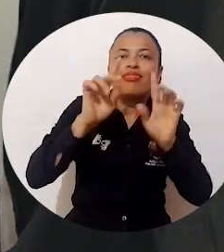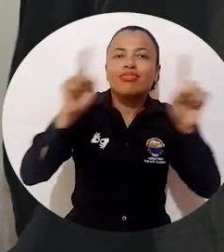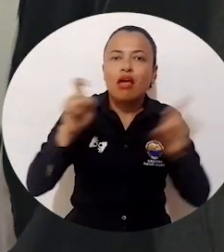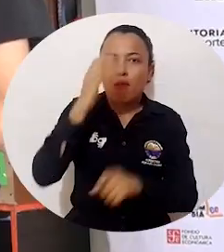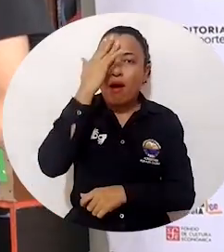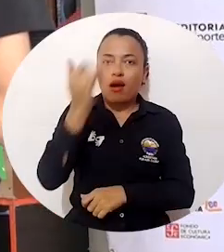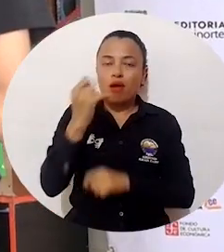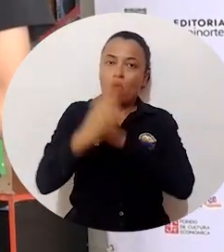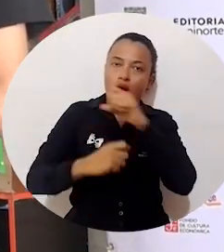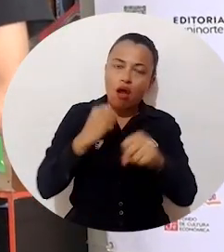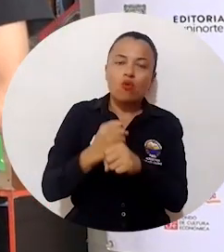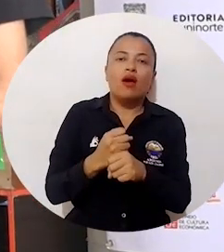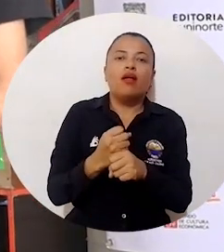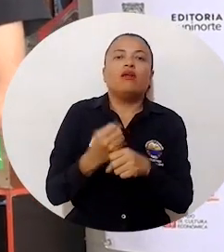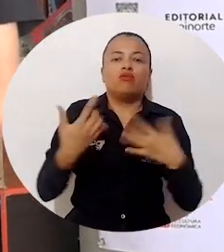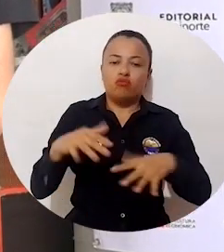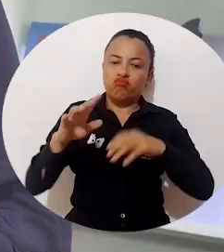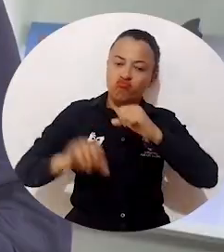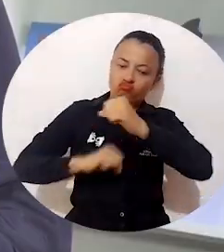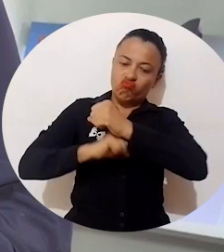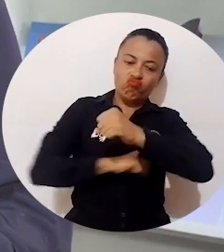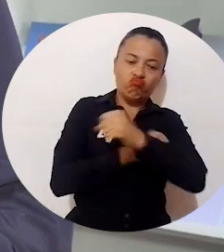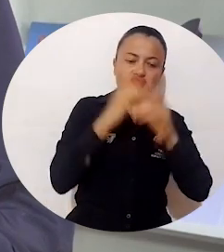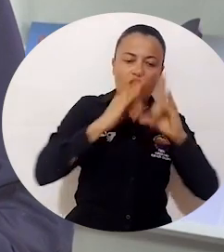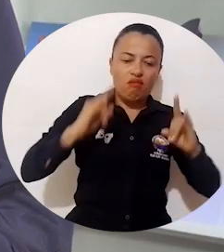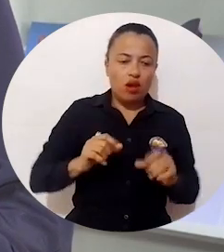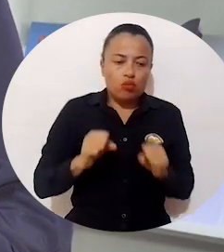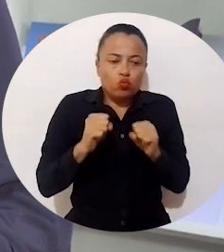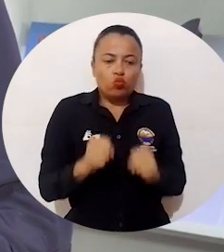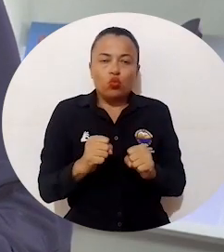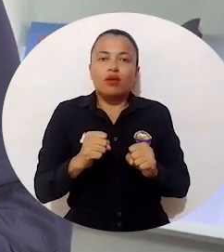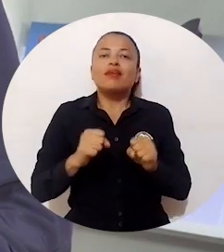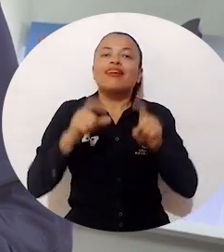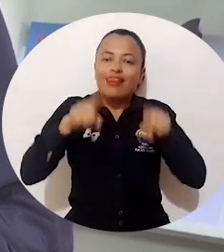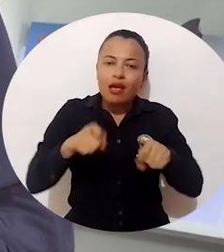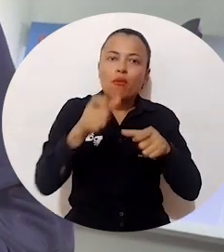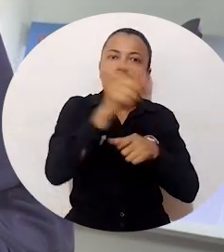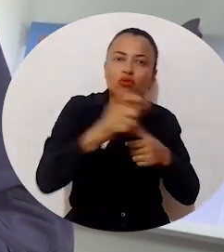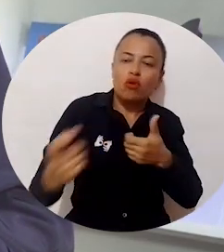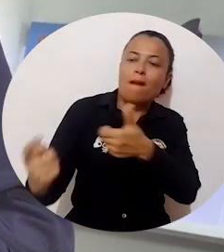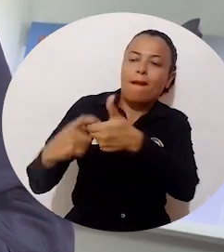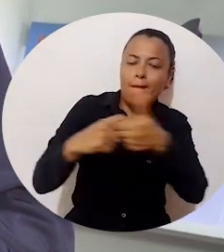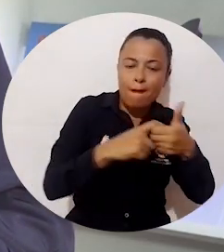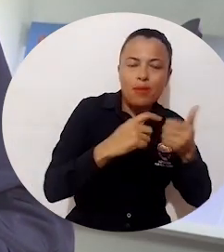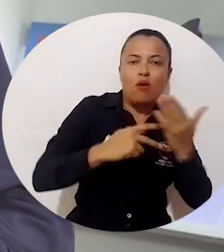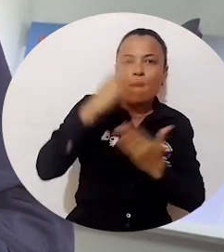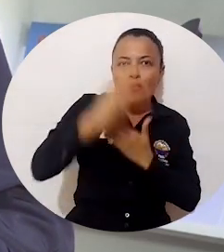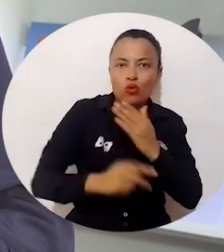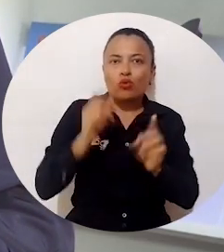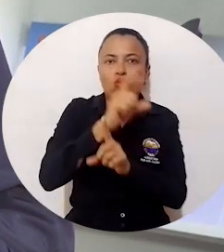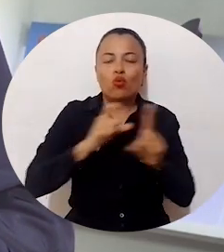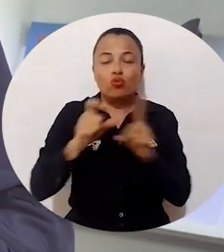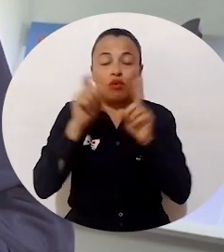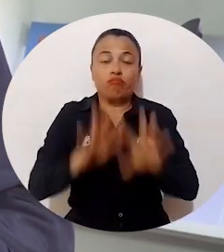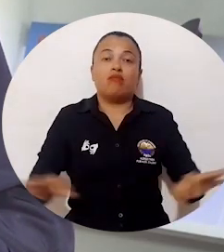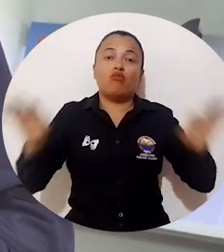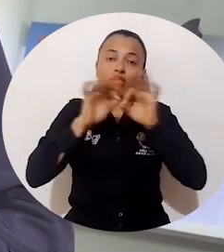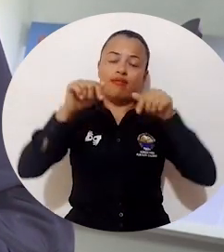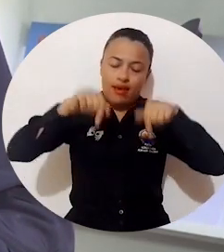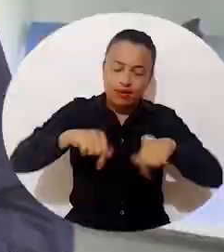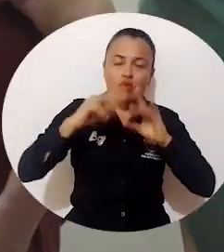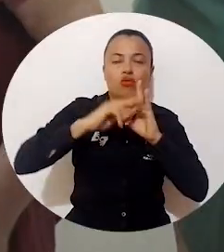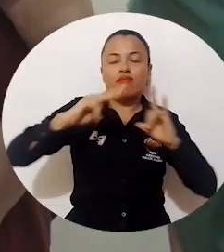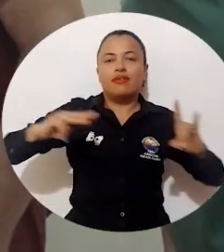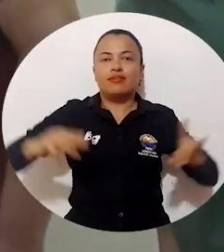consolidando la feria y queremos que más gente se esté vinculando a este proyecto artístico y cultural tan importante que